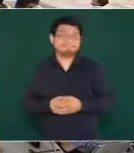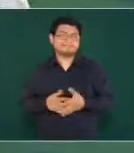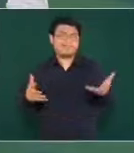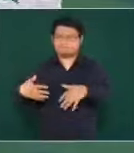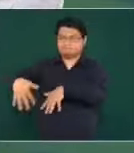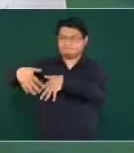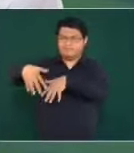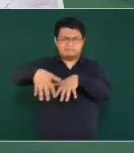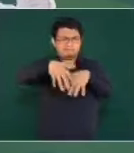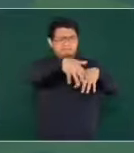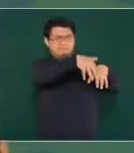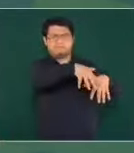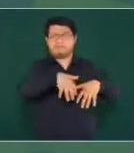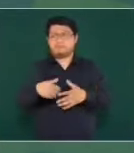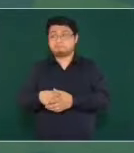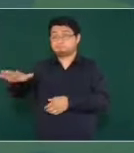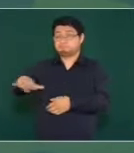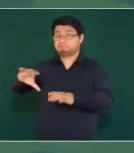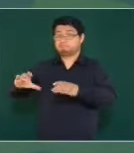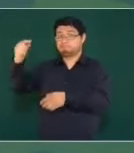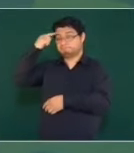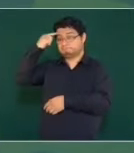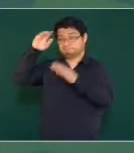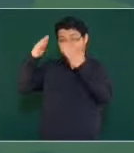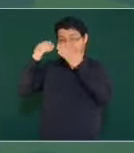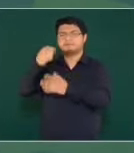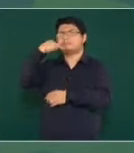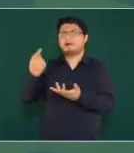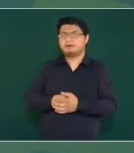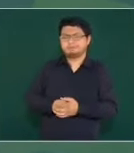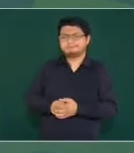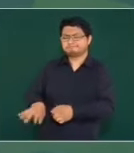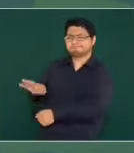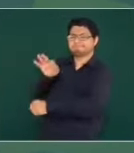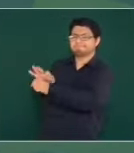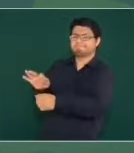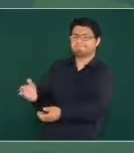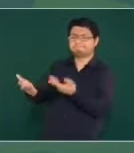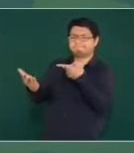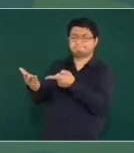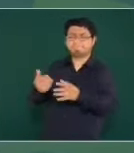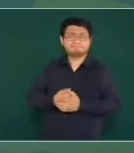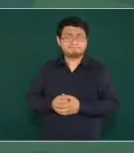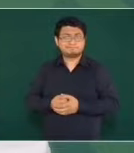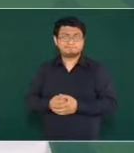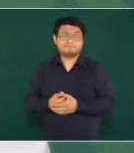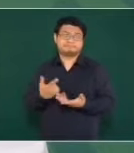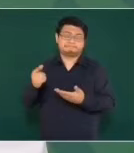hasta hacen marchas los conservadores para proteger ese tipo de violaciones